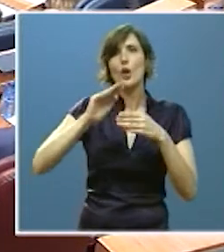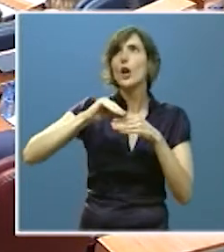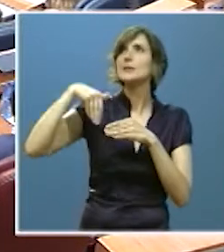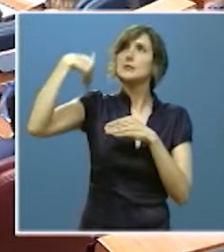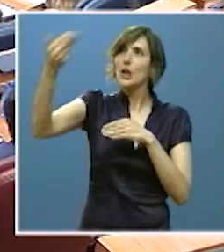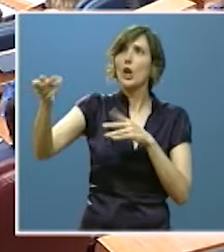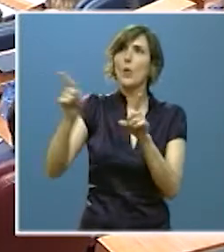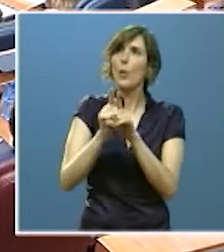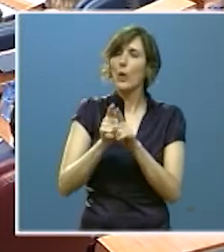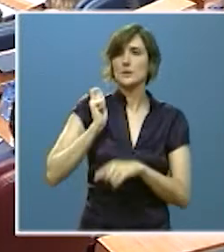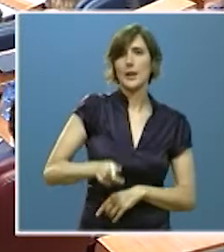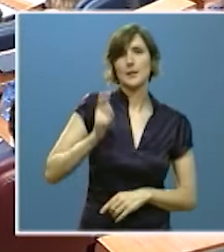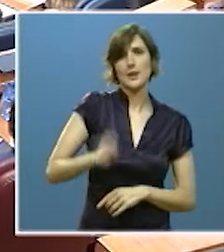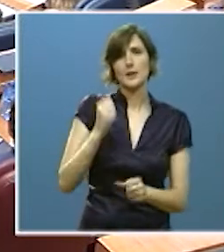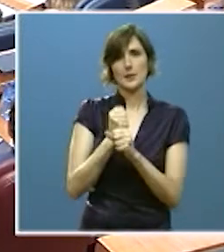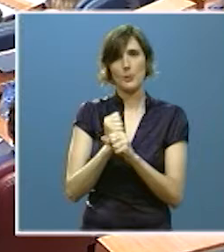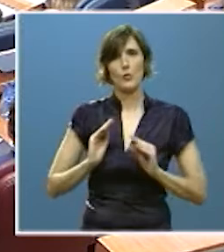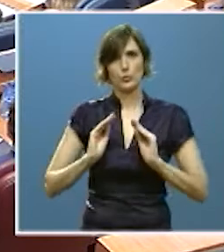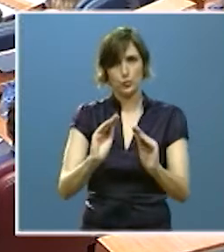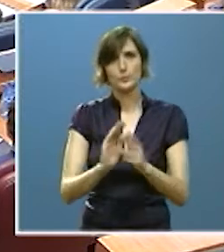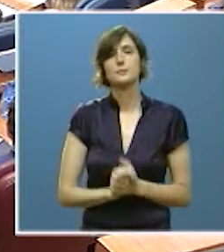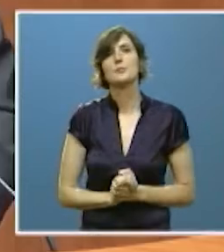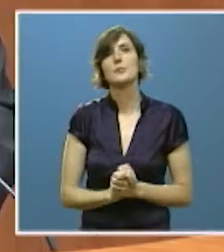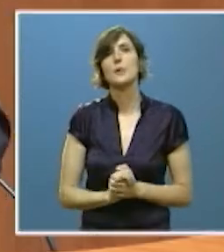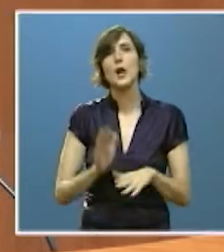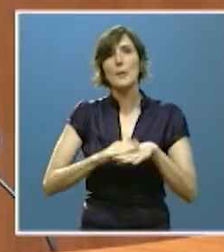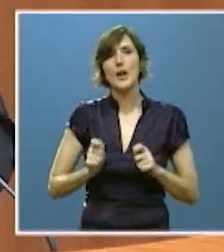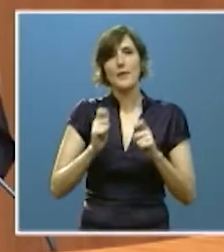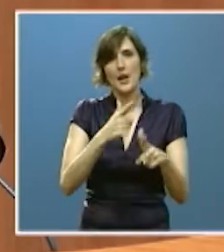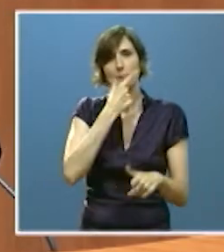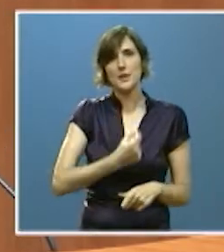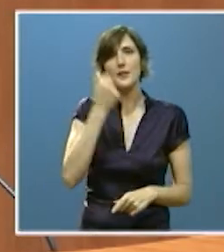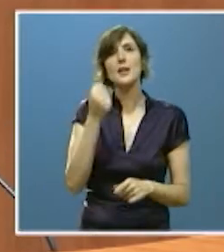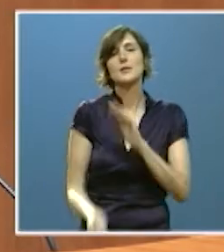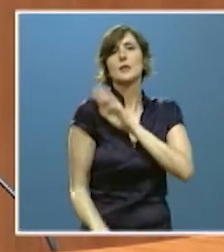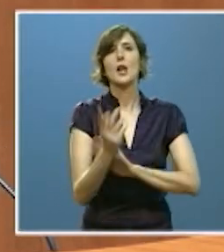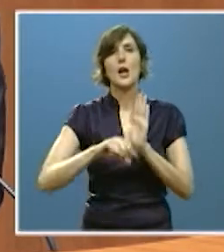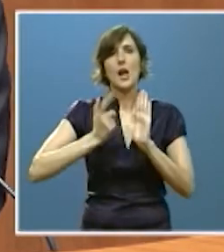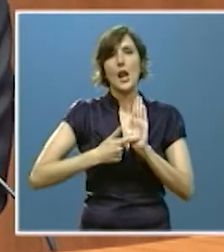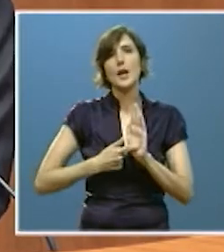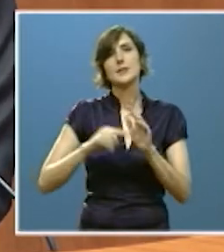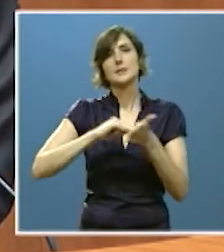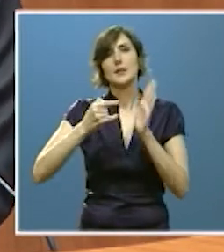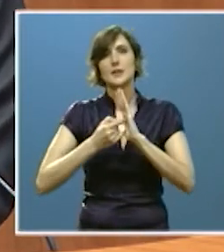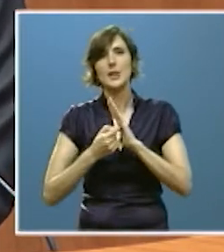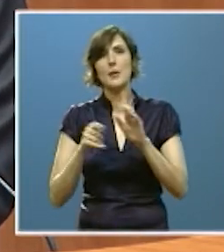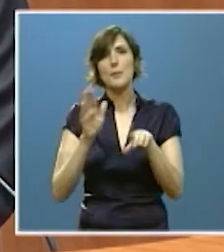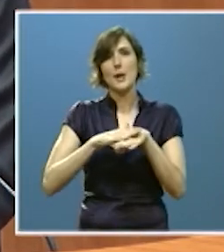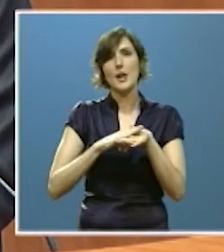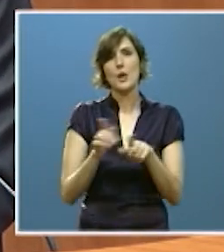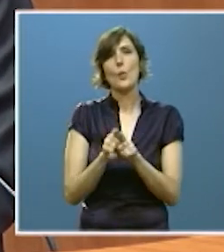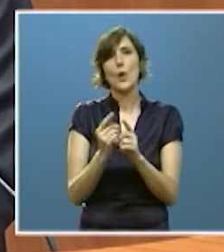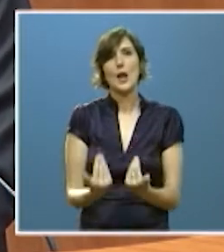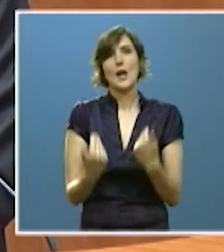actividad regular. Para facilitar el emprendimiento, nació la Ley de Medidas de Reducción de Cargas Administrativas